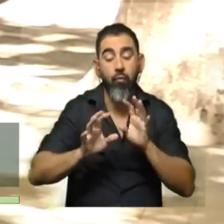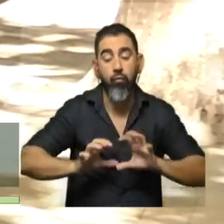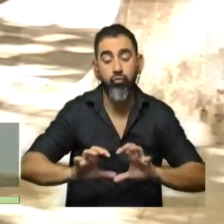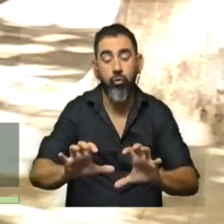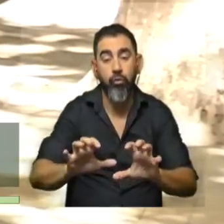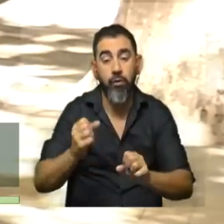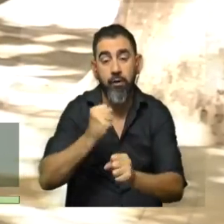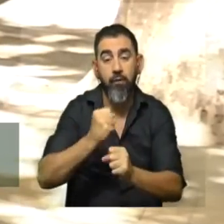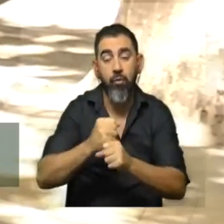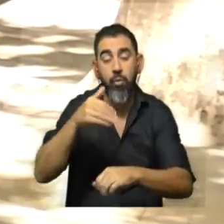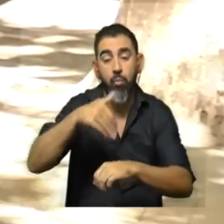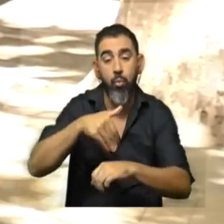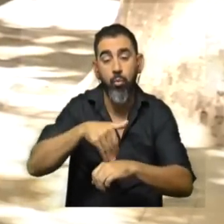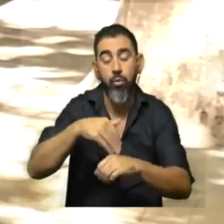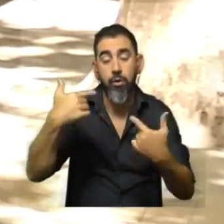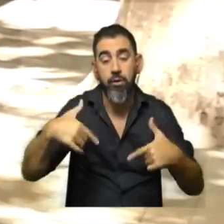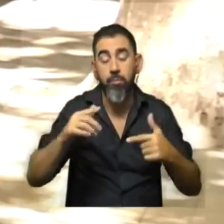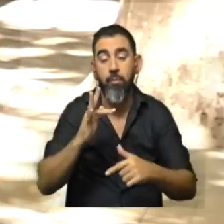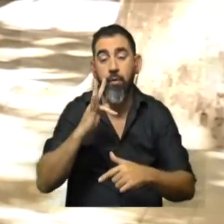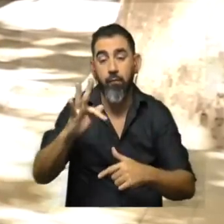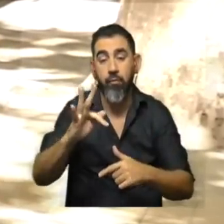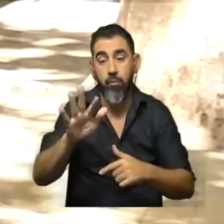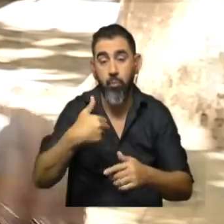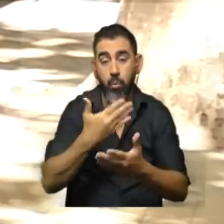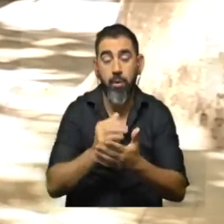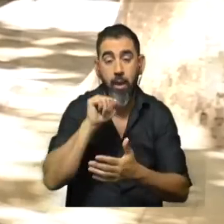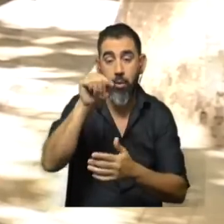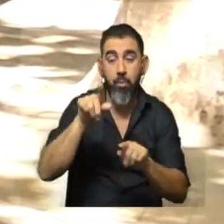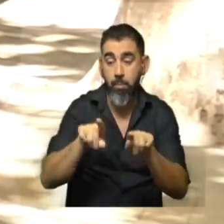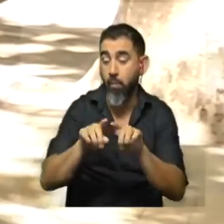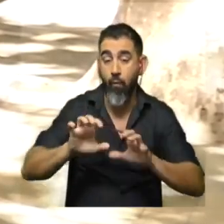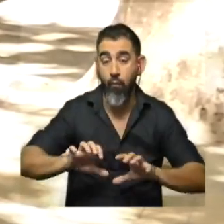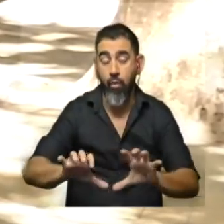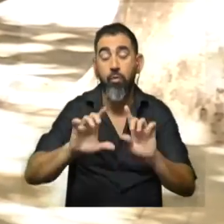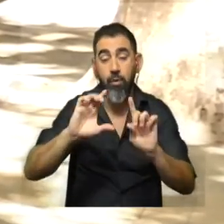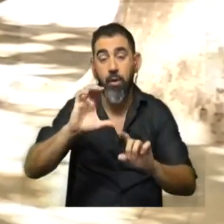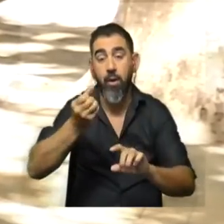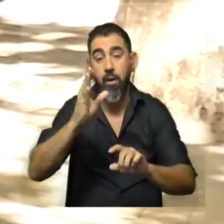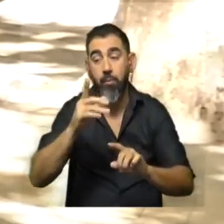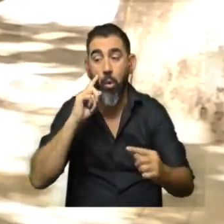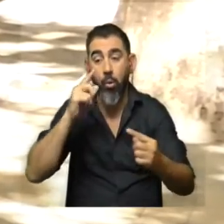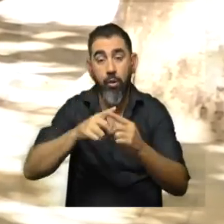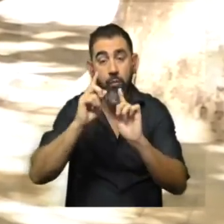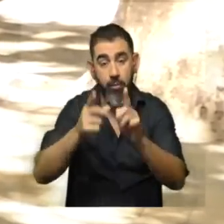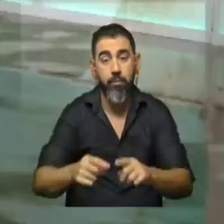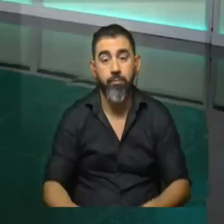puedan ser trabajadores municipales, que es tanto el planteo de ADEOM como de los propios funcionarios de CAP, que también es su objetivo.